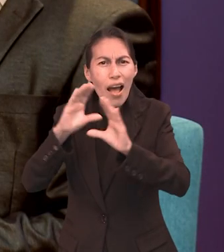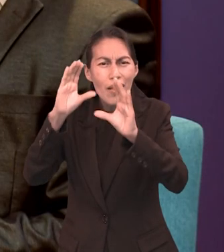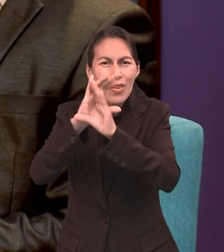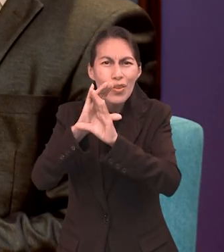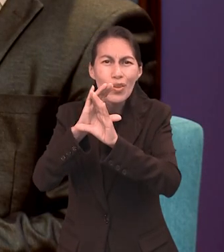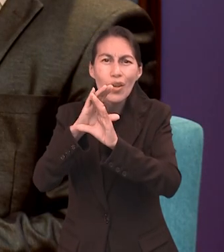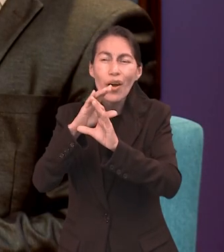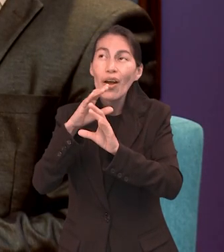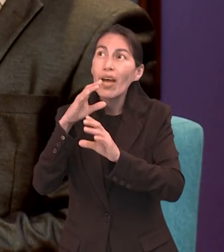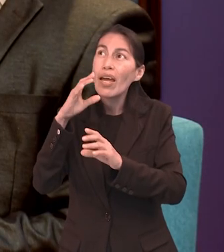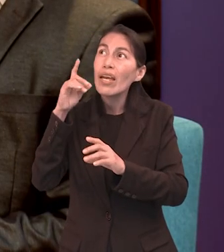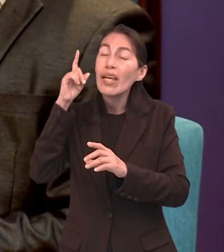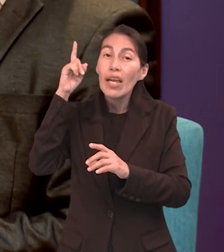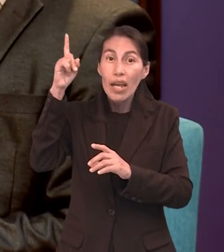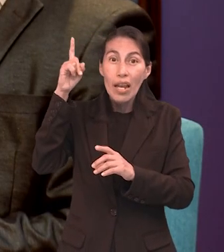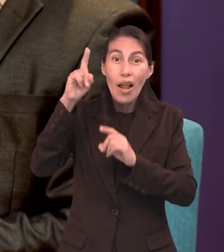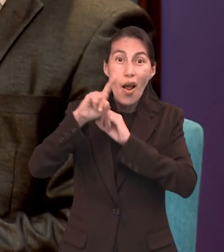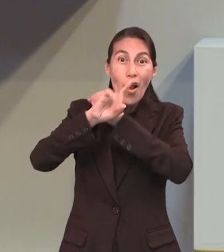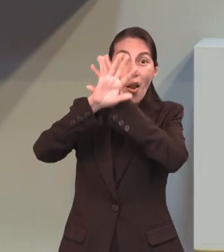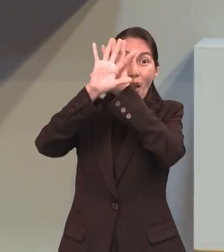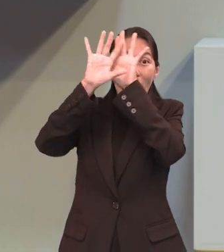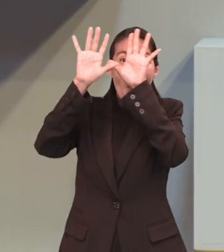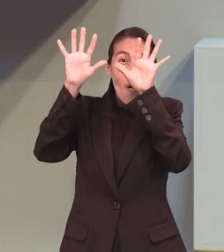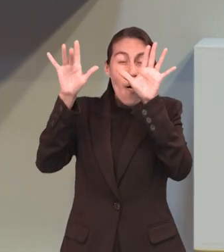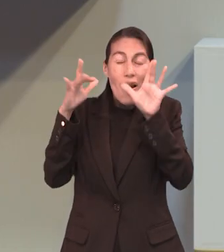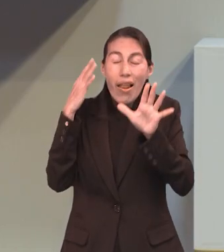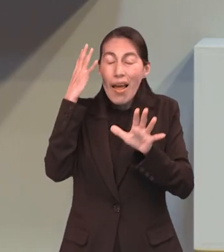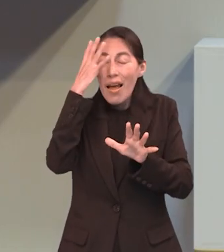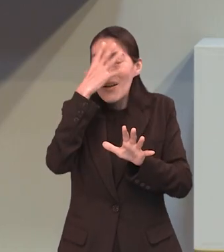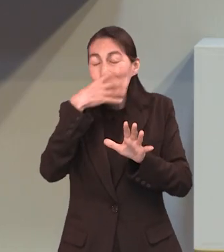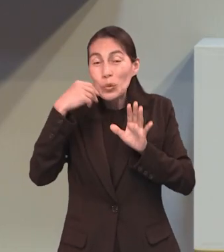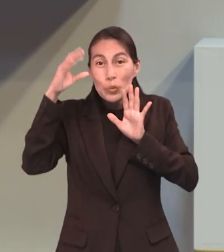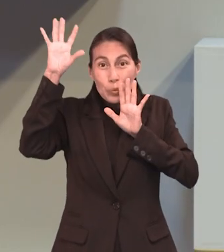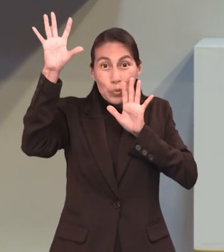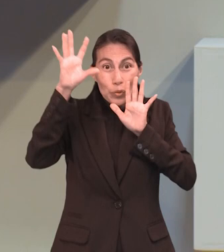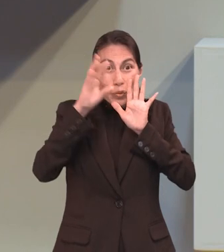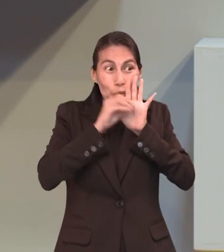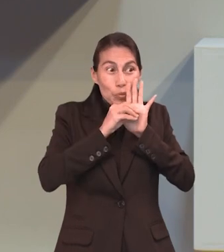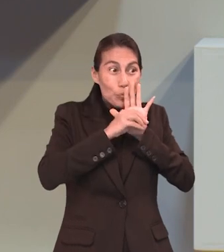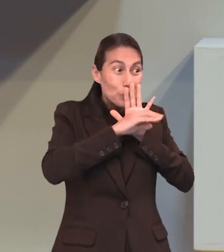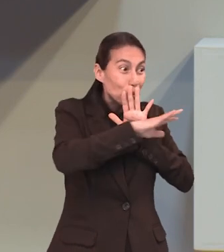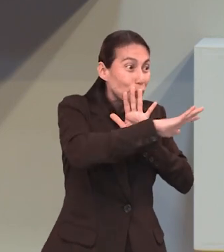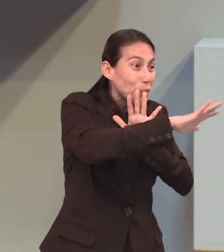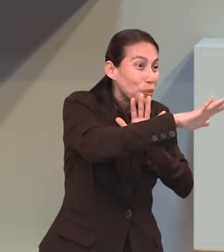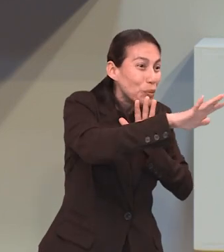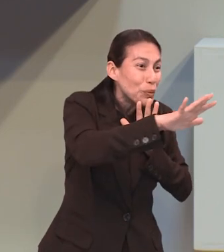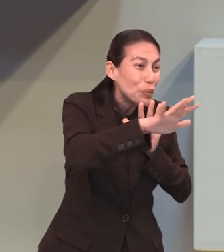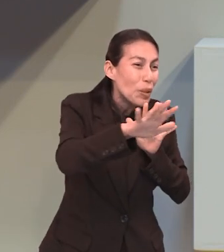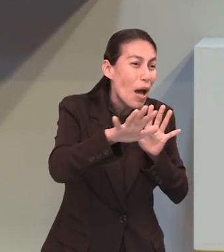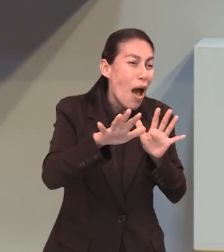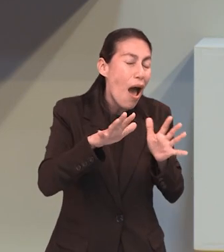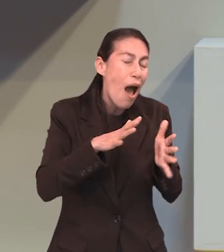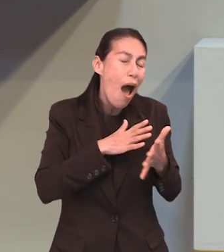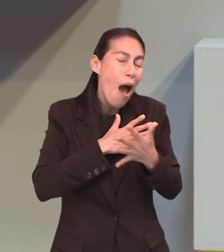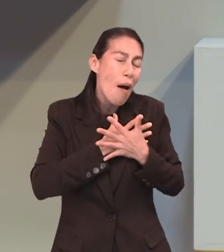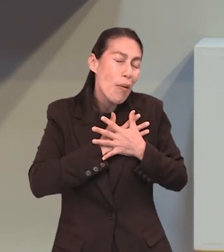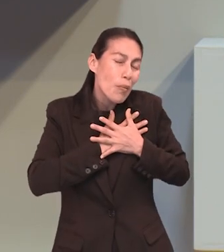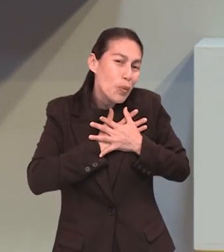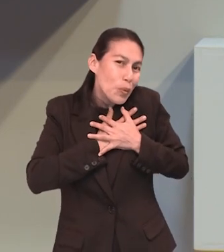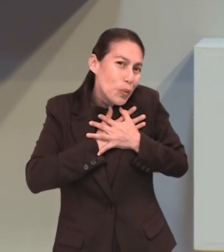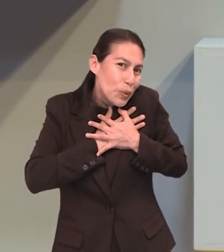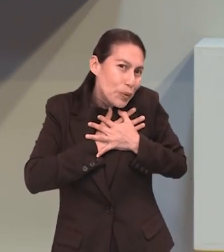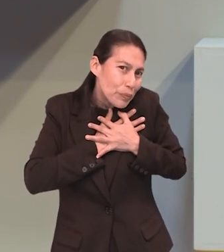Se verá que la gloria que resplandece en el rostro de Jesús es la gloria del amor abnegado.